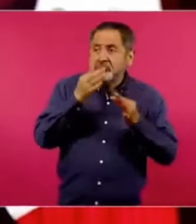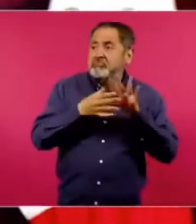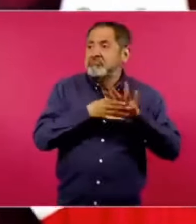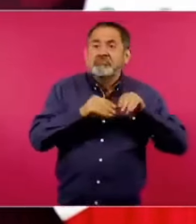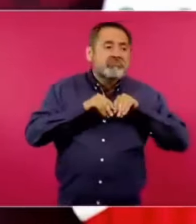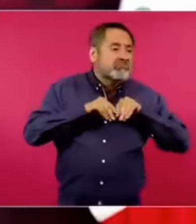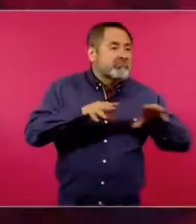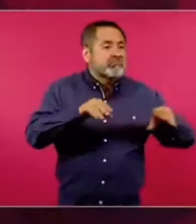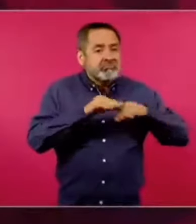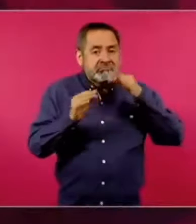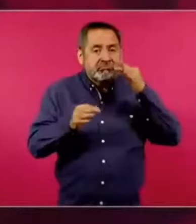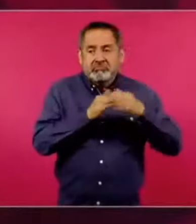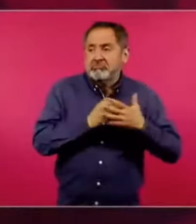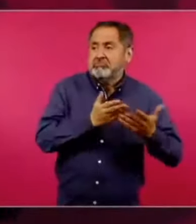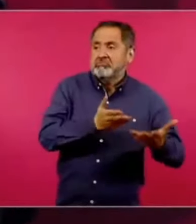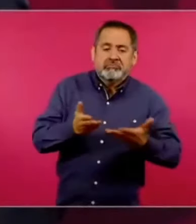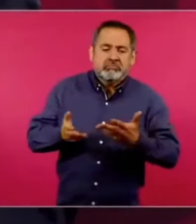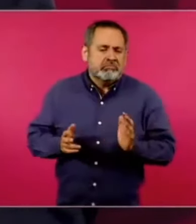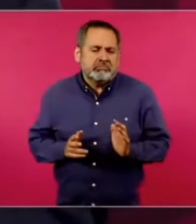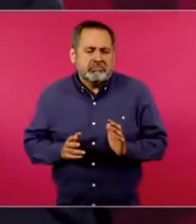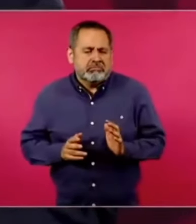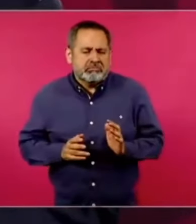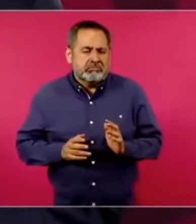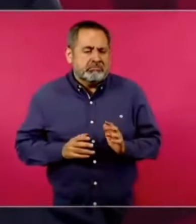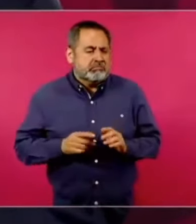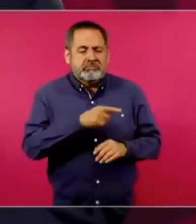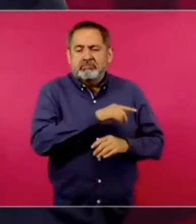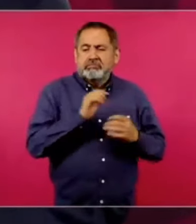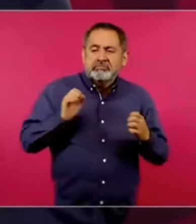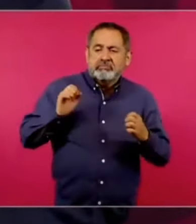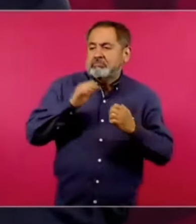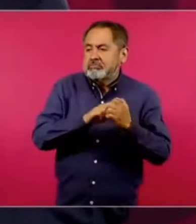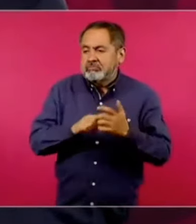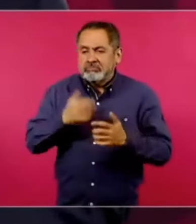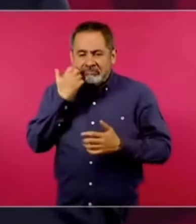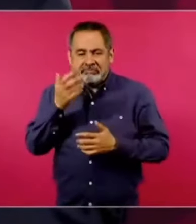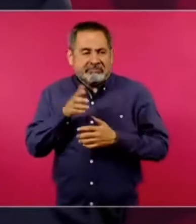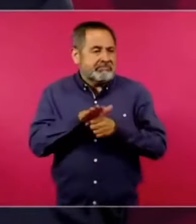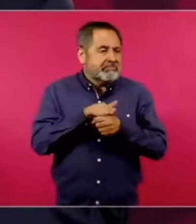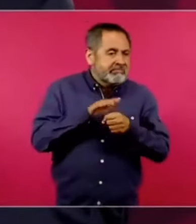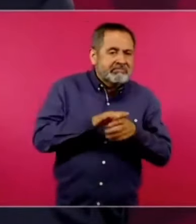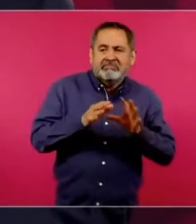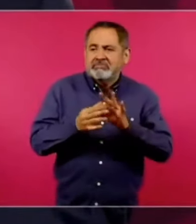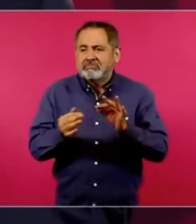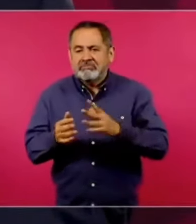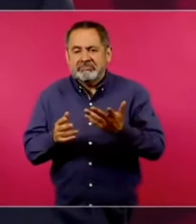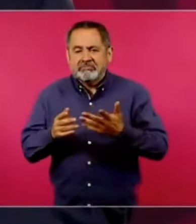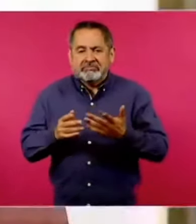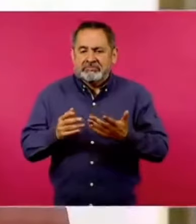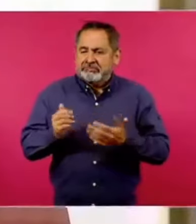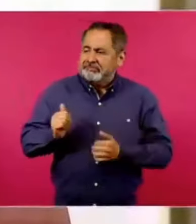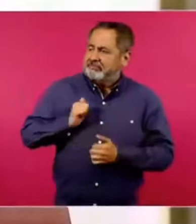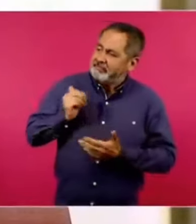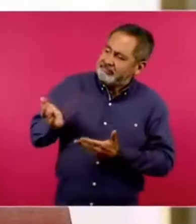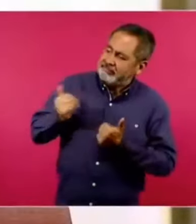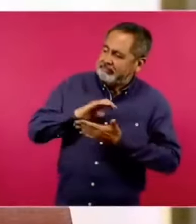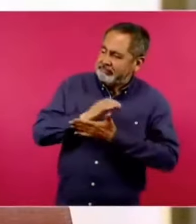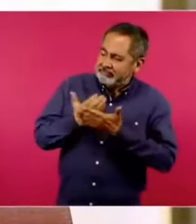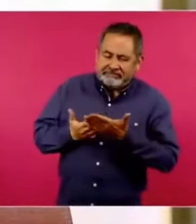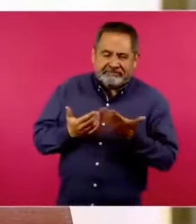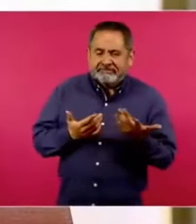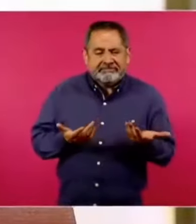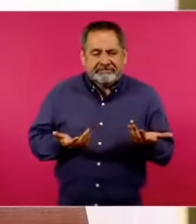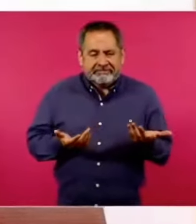el chantaje y para conseguir contratos y para